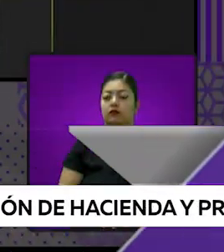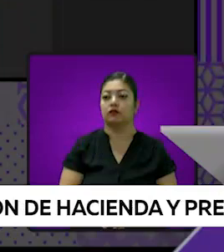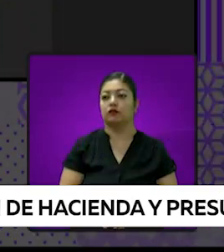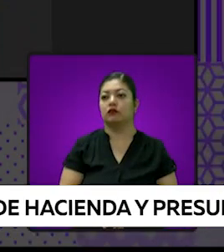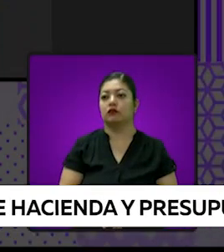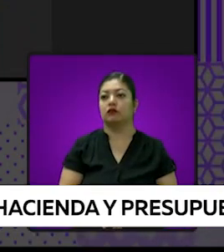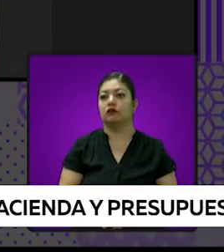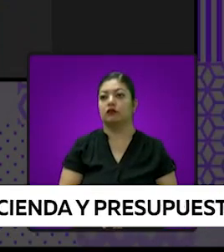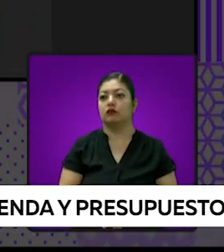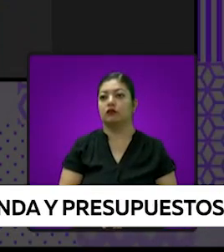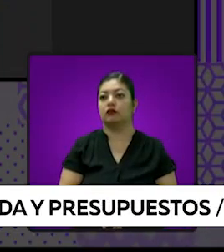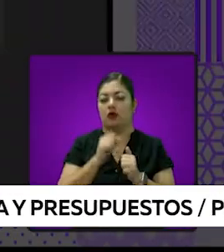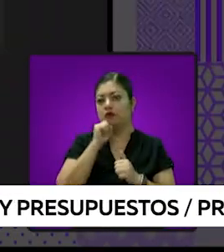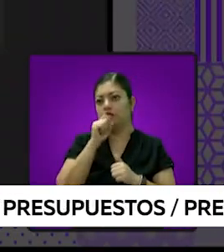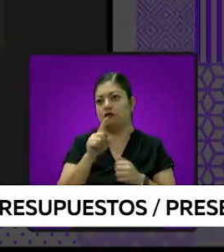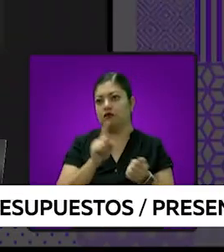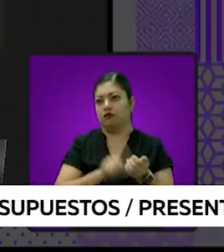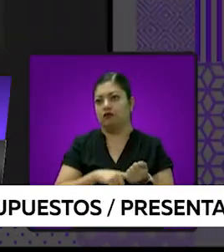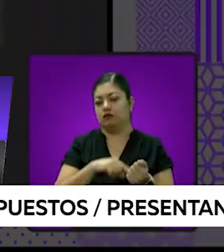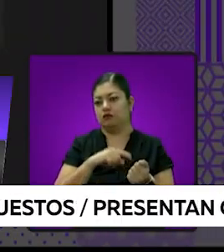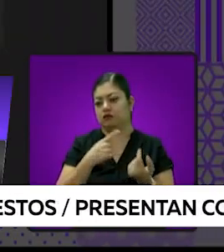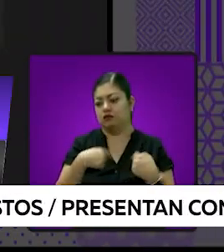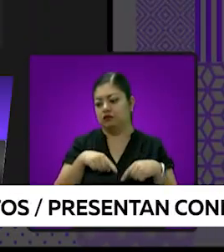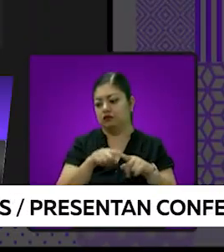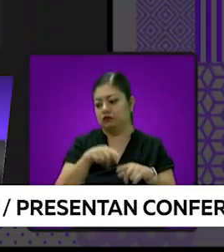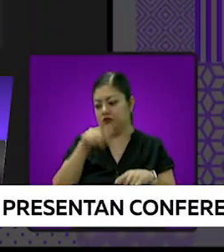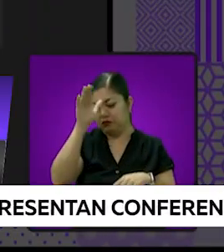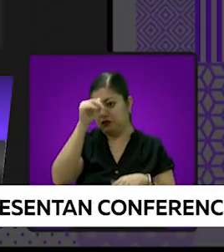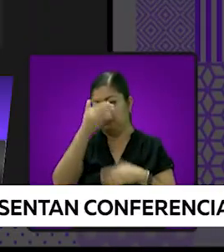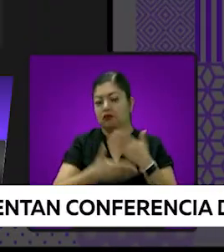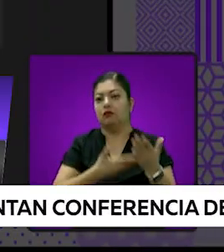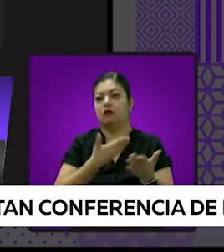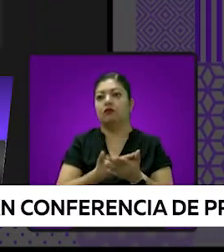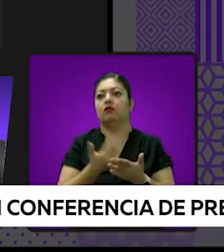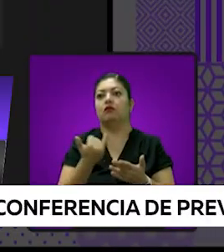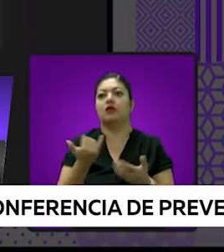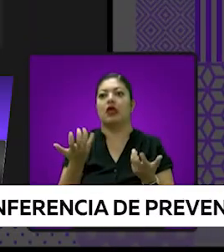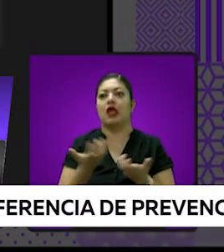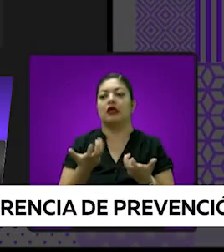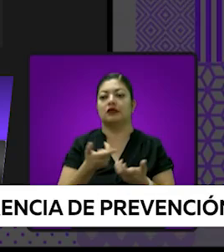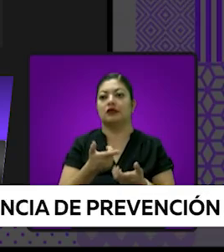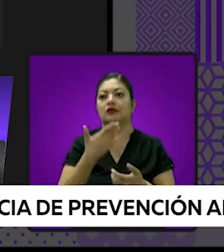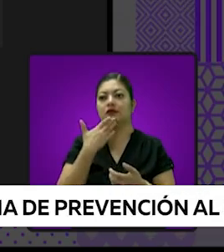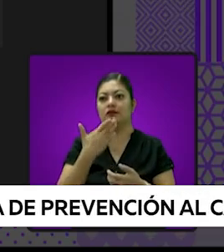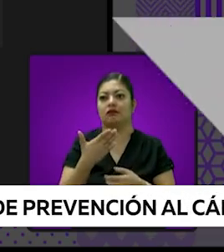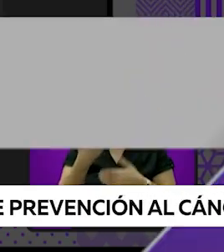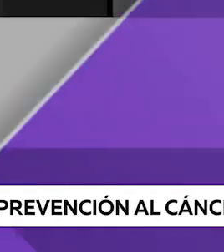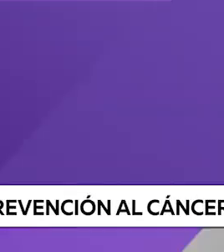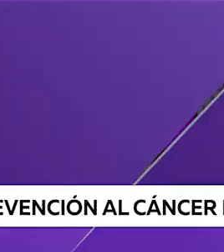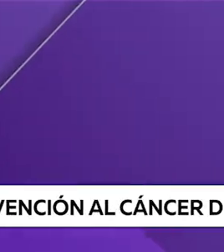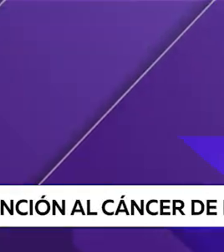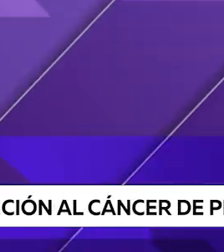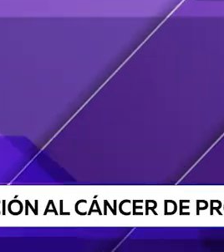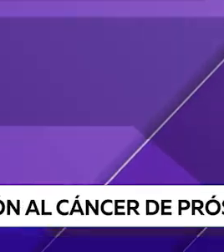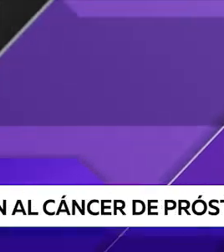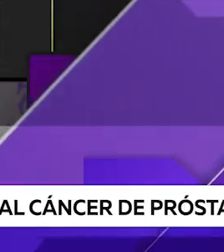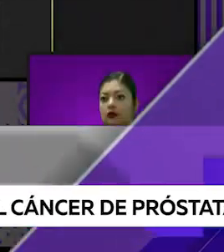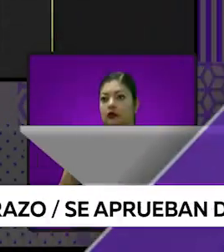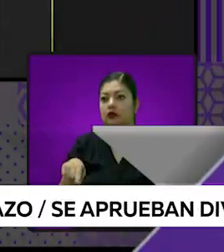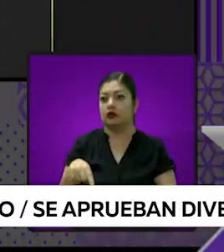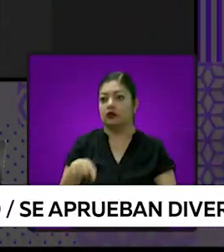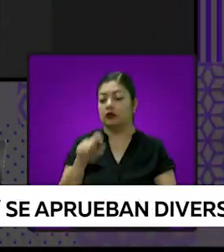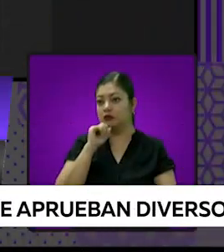Por su parte, el diputado Quirino Velásquez le realizó una propuesta al diputado de Morena respecto a su postura. Es acertado su